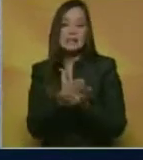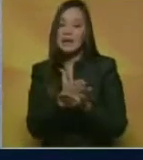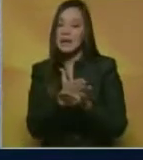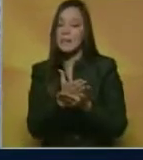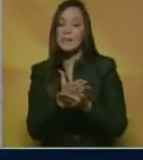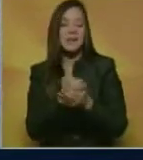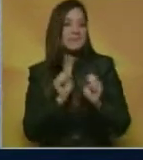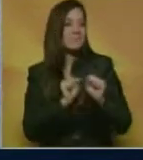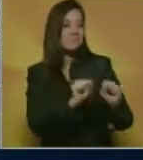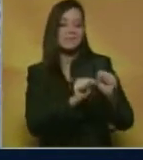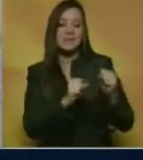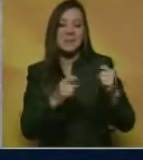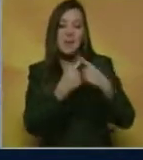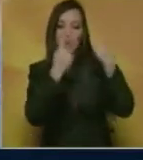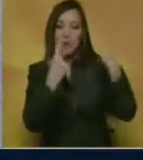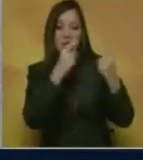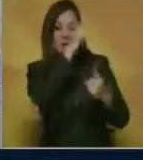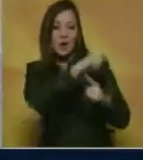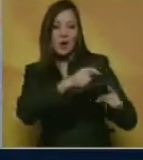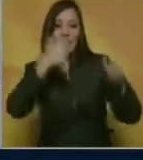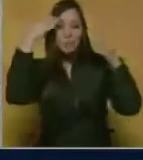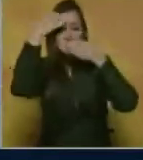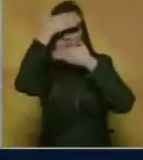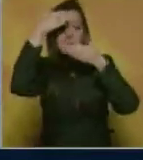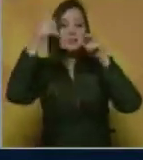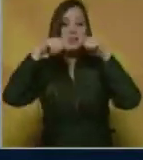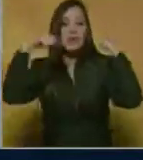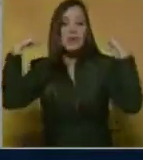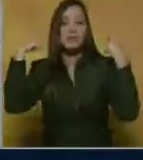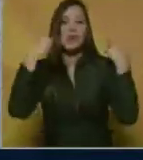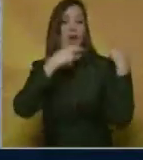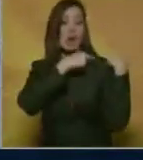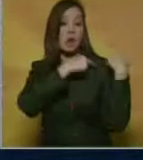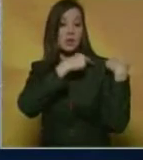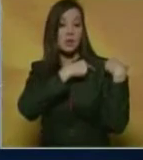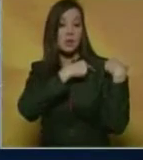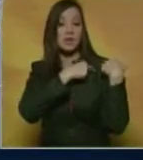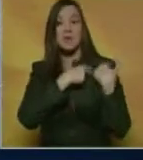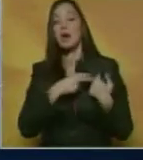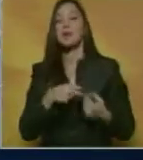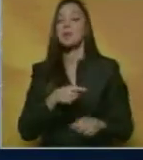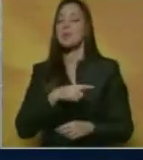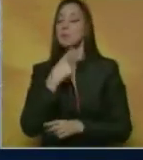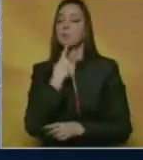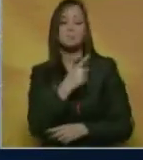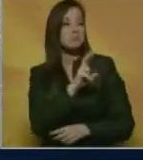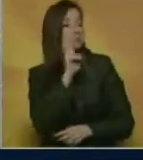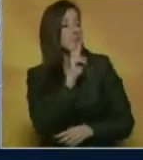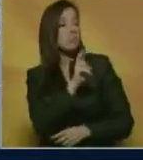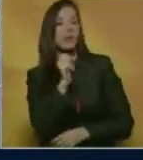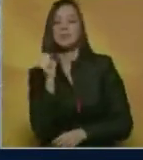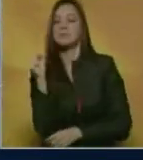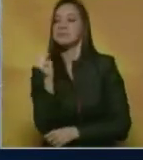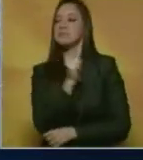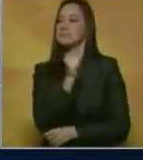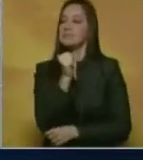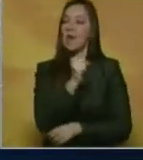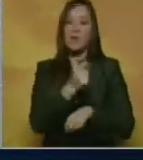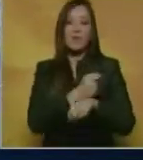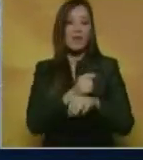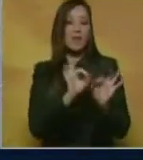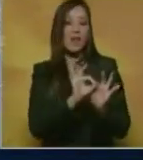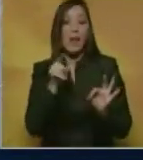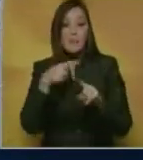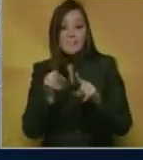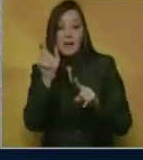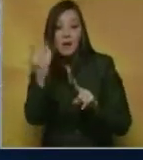la presencia de estos grupos irregulares para los cuales las autoridades y el gobierno nacional los mira con y se hace de la vista gorda y no hay